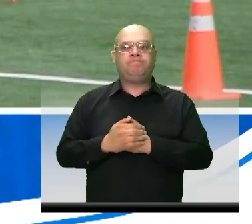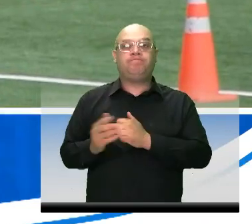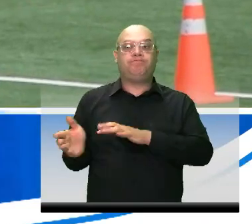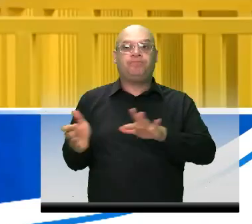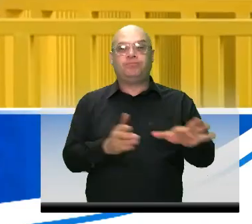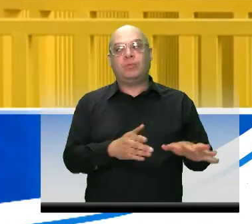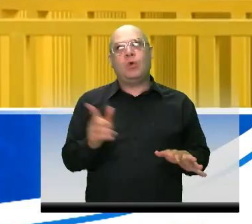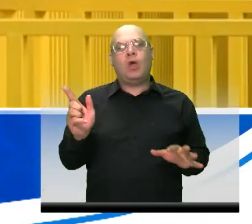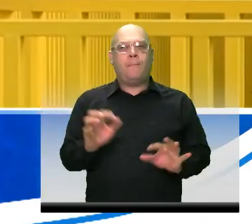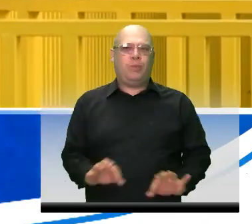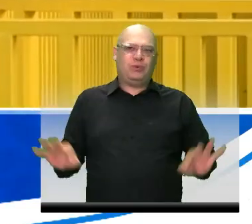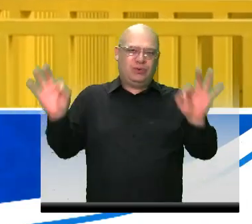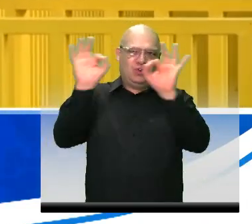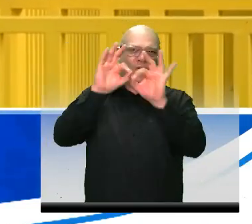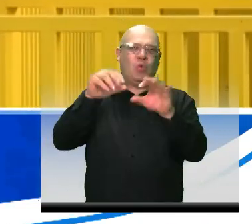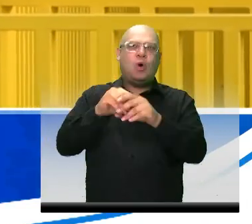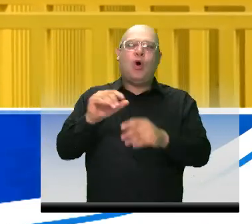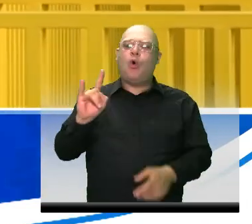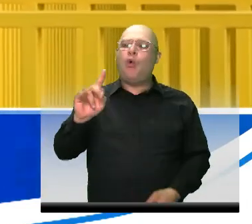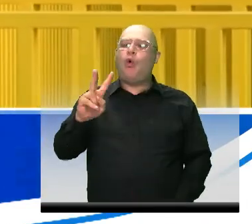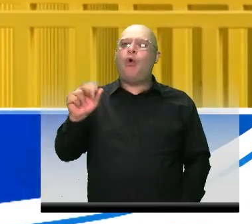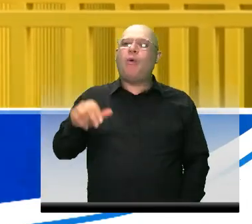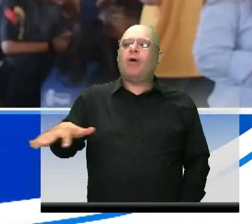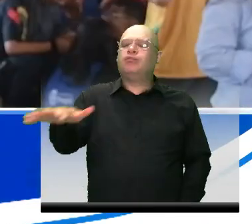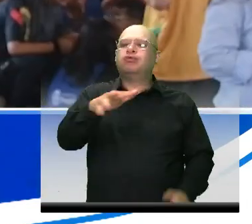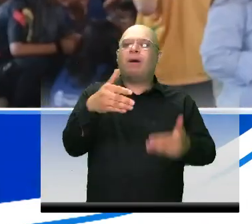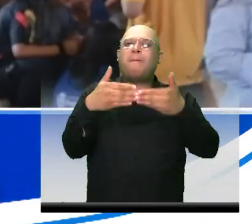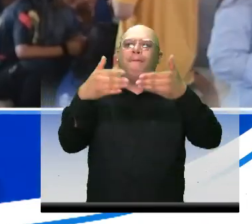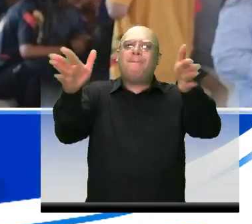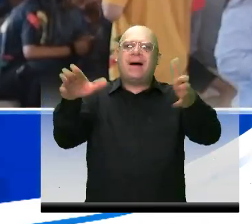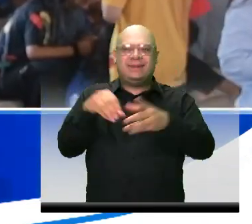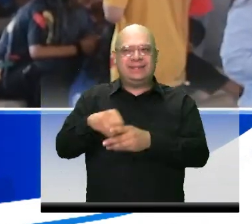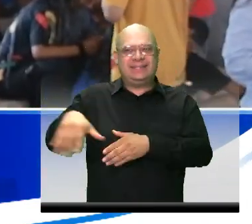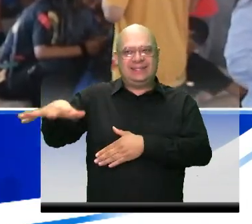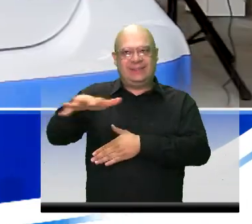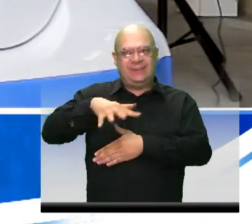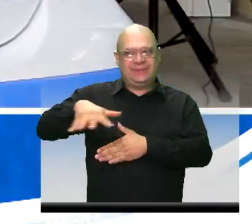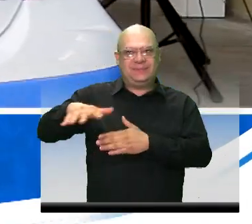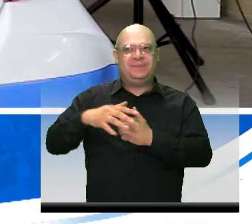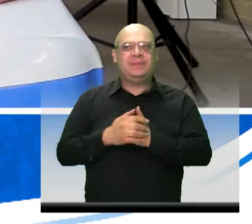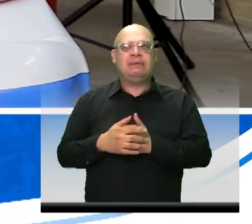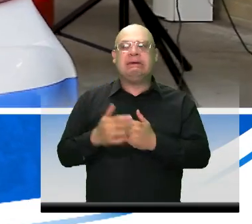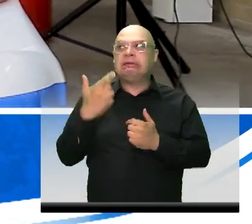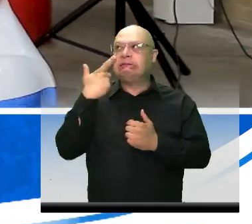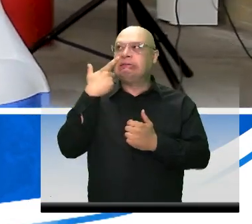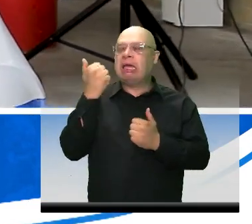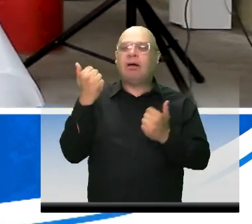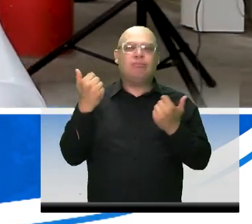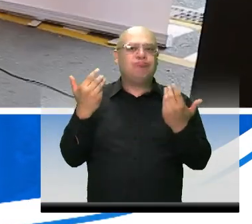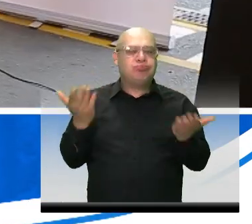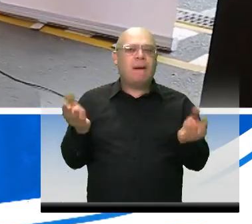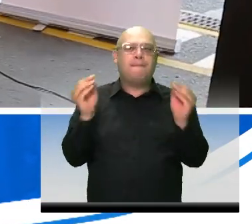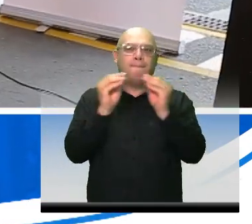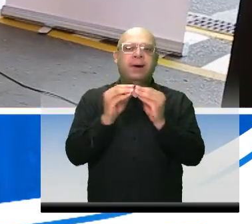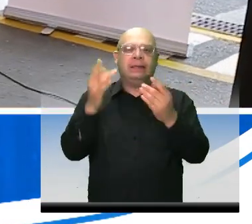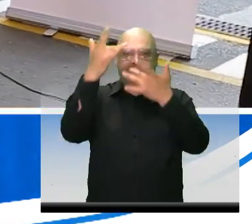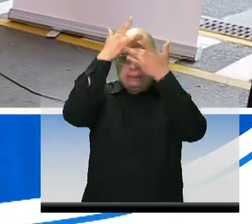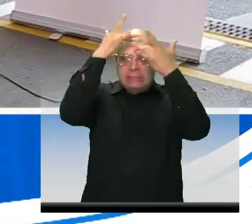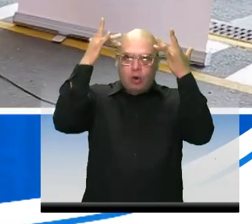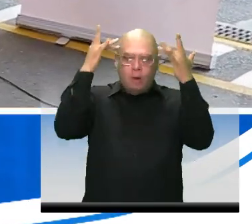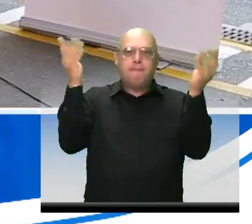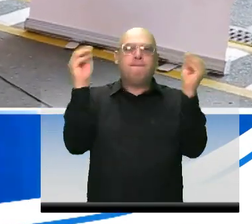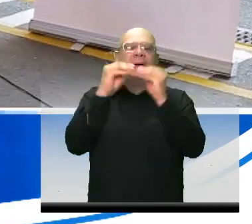que ya lo mencionamos, la entrega de la uva esta semana, de la intermunicipal. Este quedó espectacular, además de la salud mental y las estrategias que